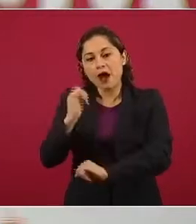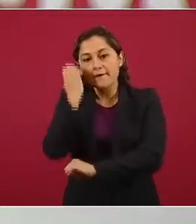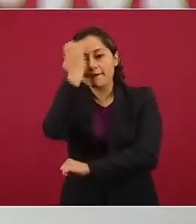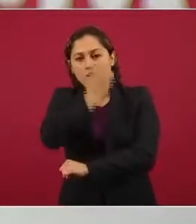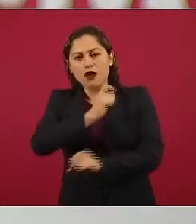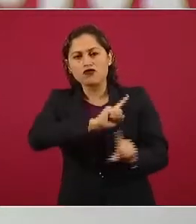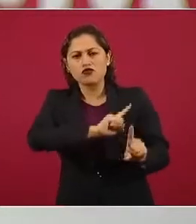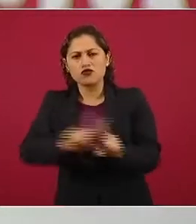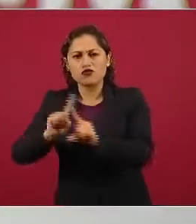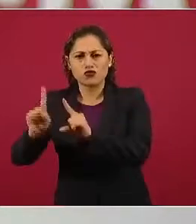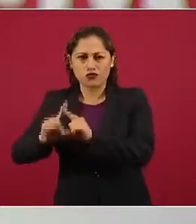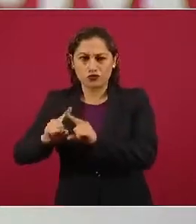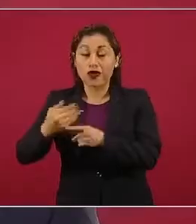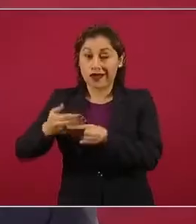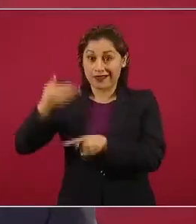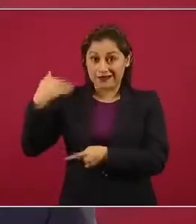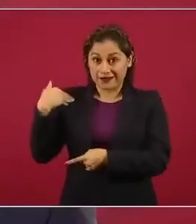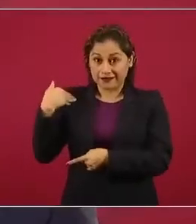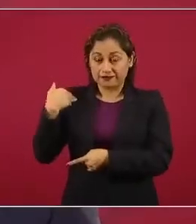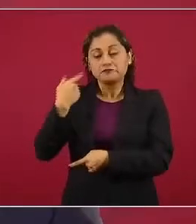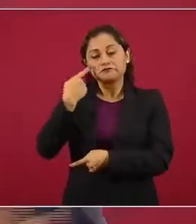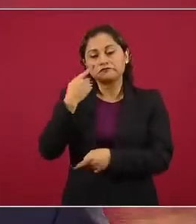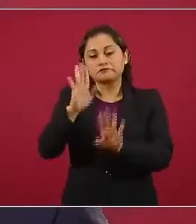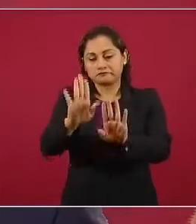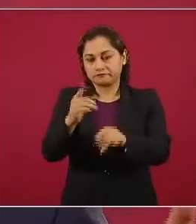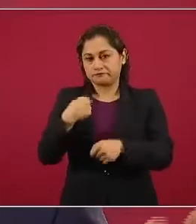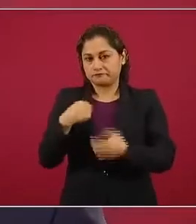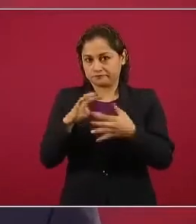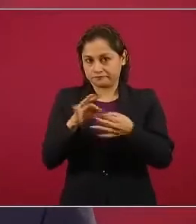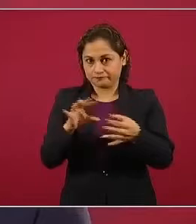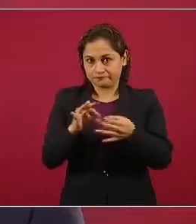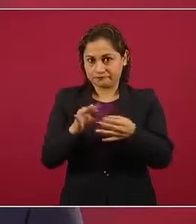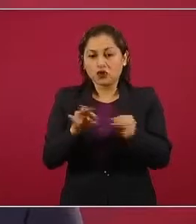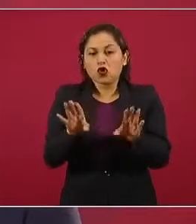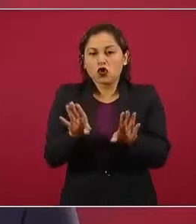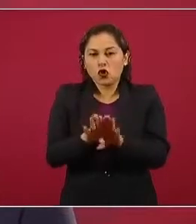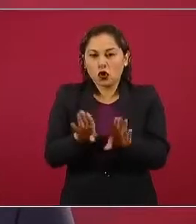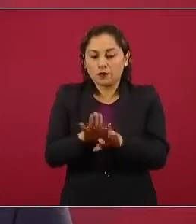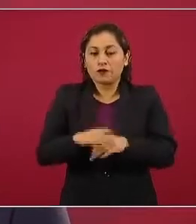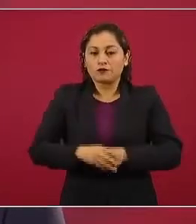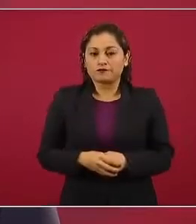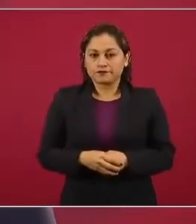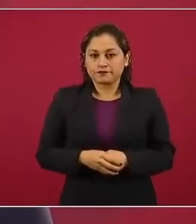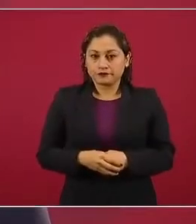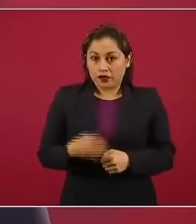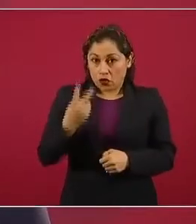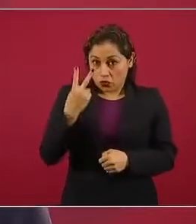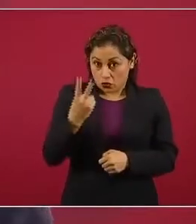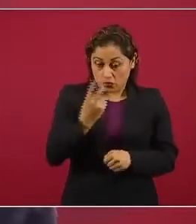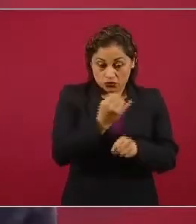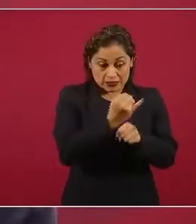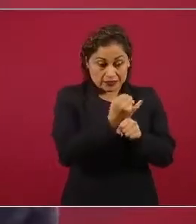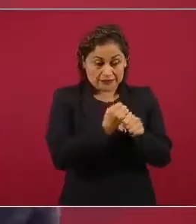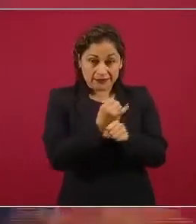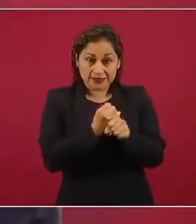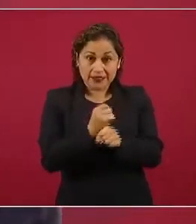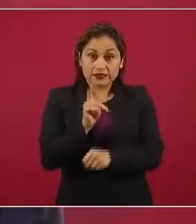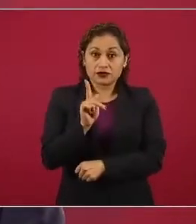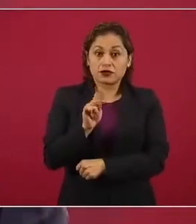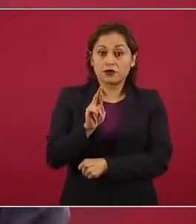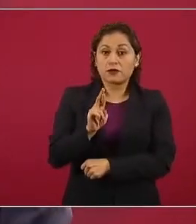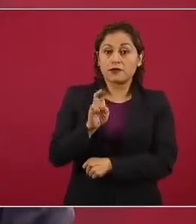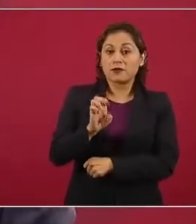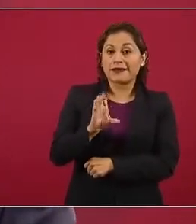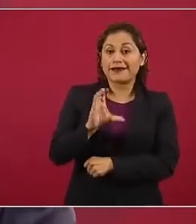el proceso general tiene dos componentes, lo que se llama investigación preclínica, es decir, no